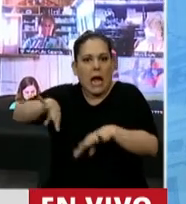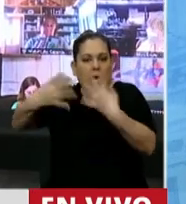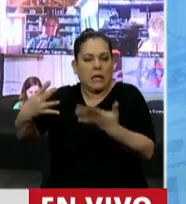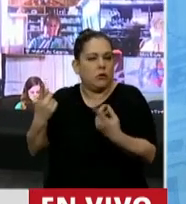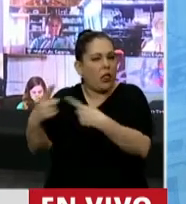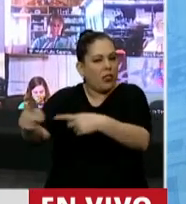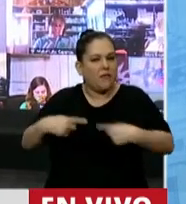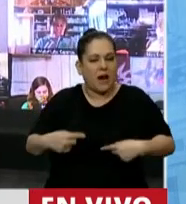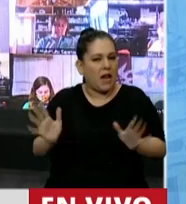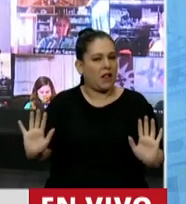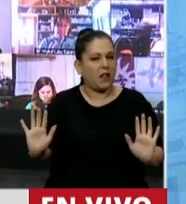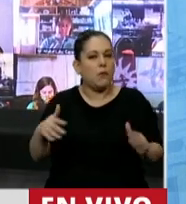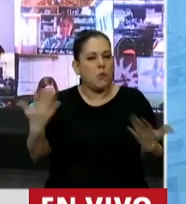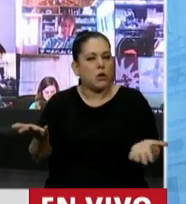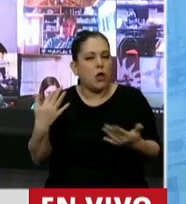debemos como seres humanos,